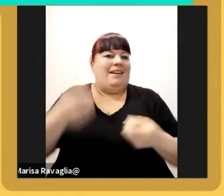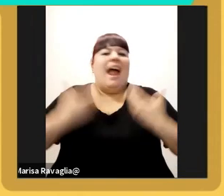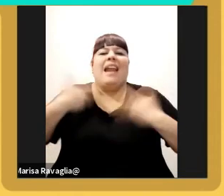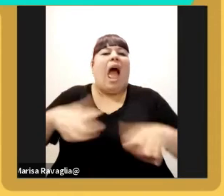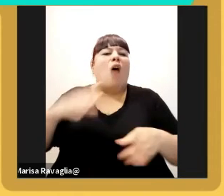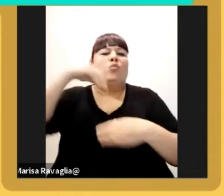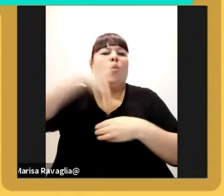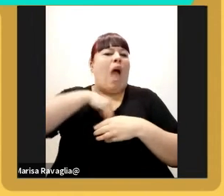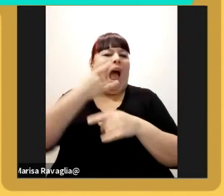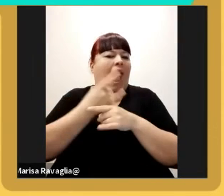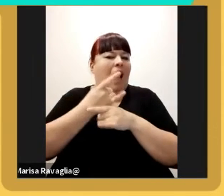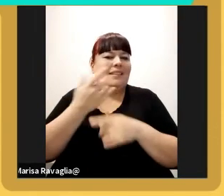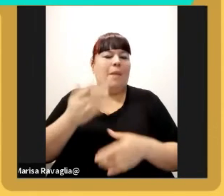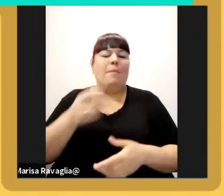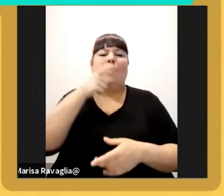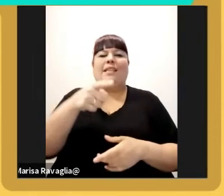en este gen emprendedor